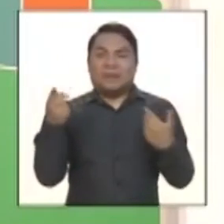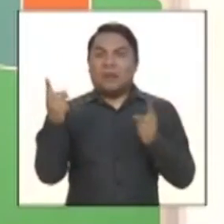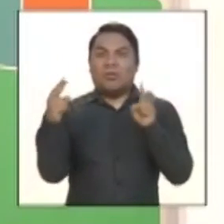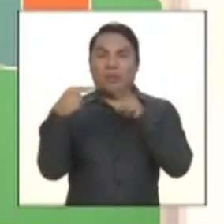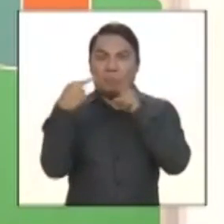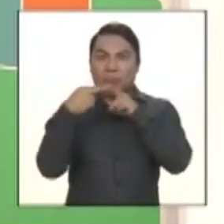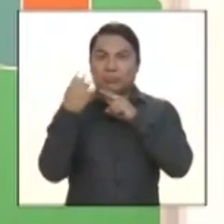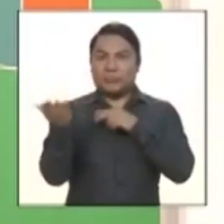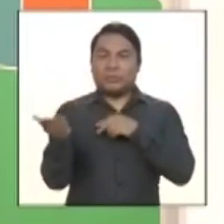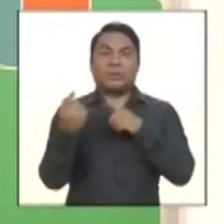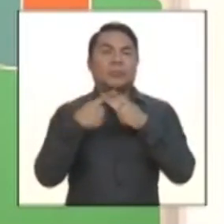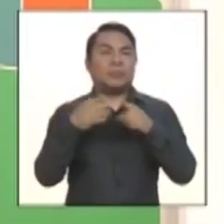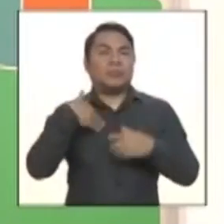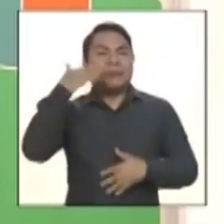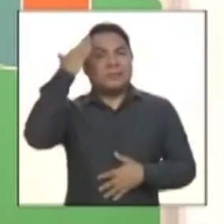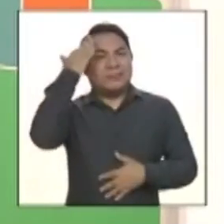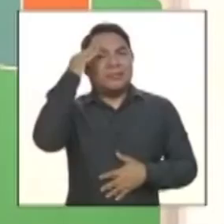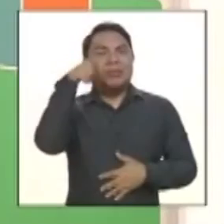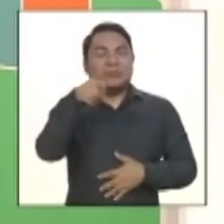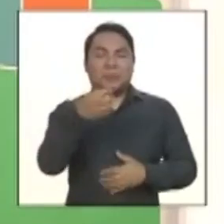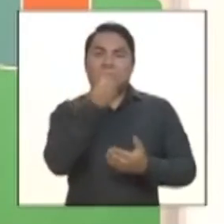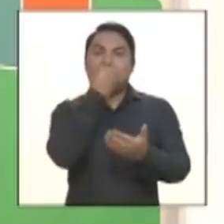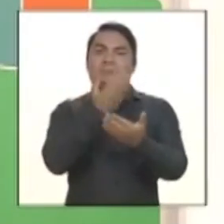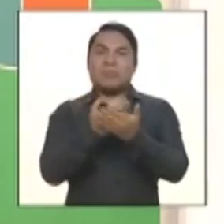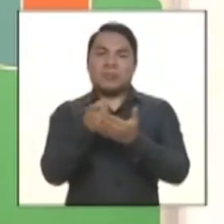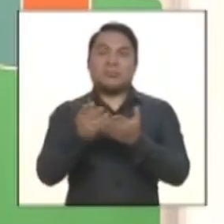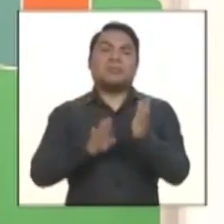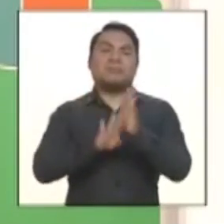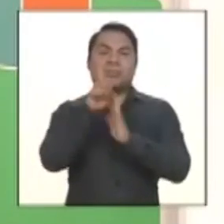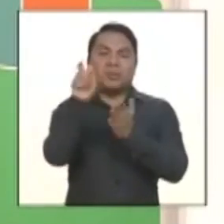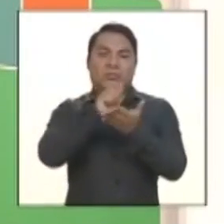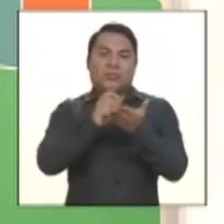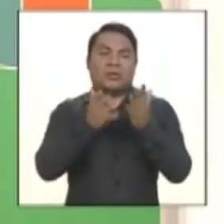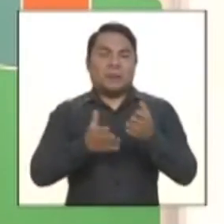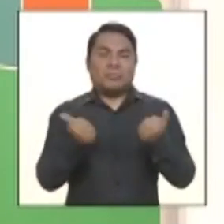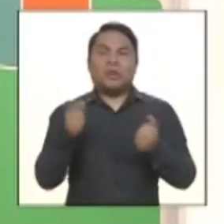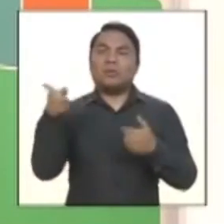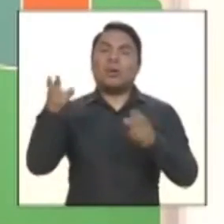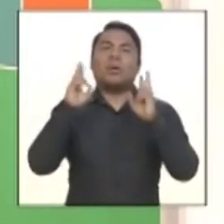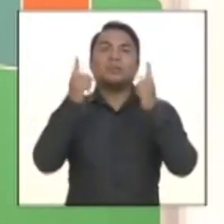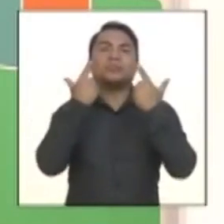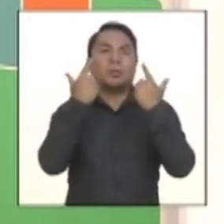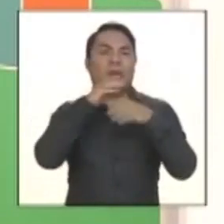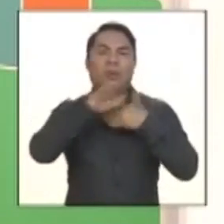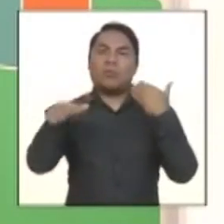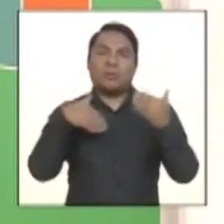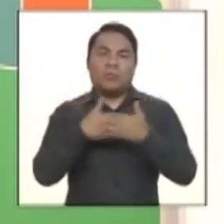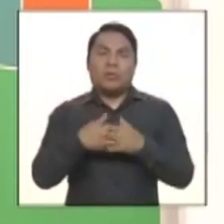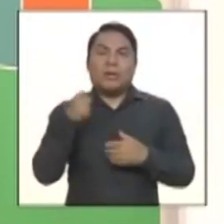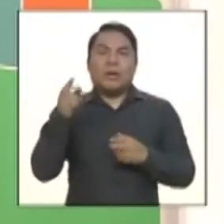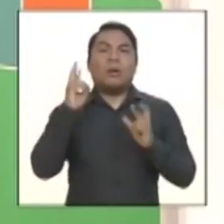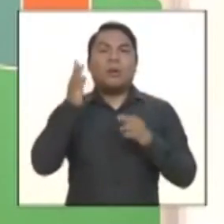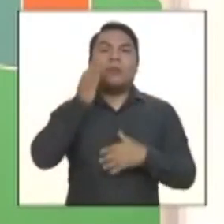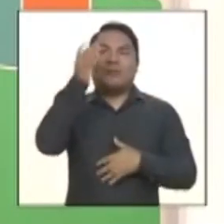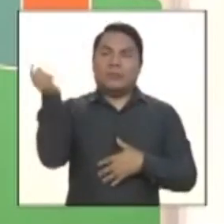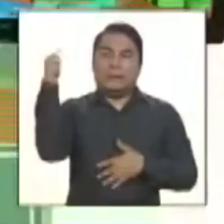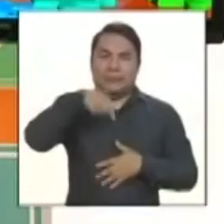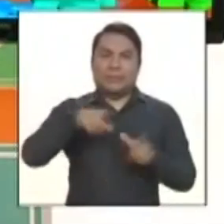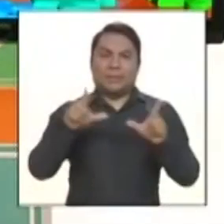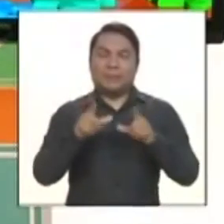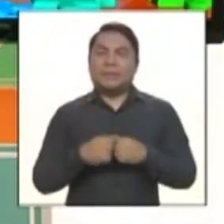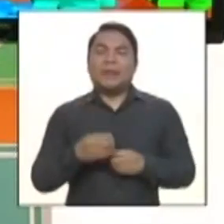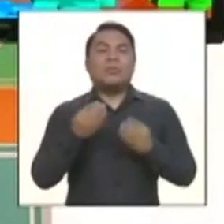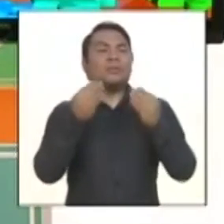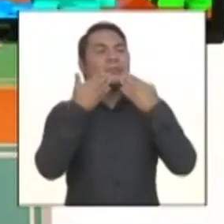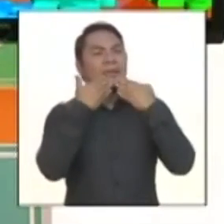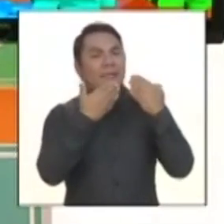porque de verdad, que saber que triunfas, que te va bien, que eres escritor. Te deseamos toda la suerte del mundo y ojalá pronto estés nuevamente aquí en el programa. Claro